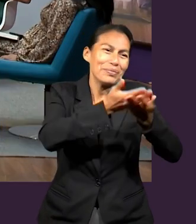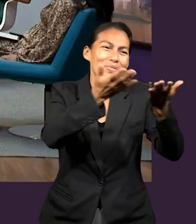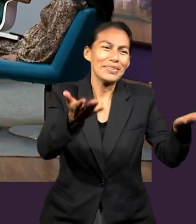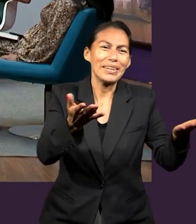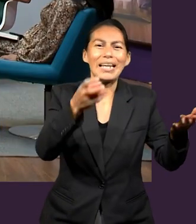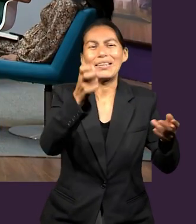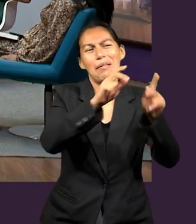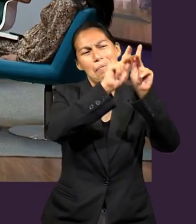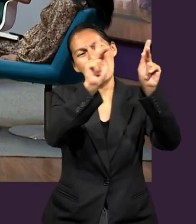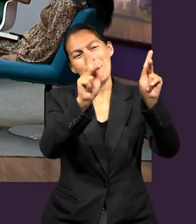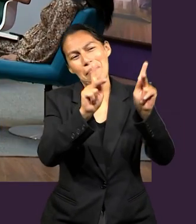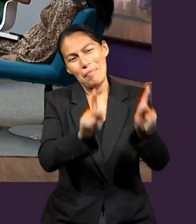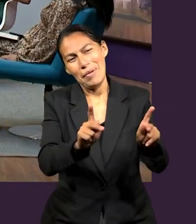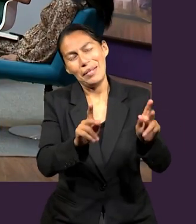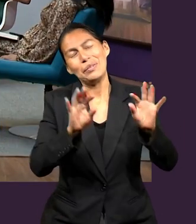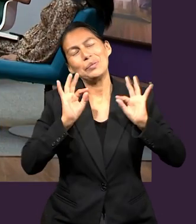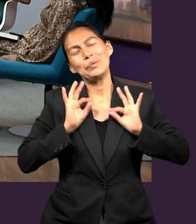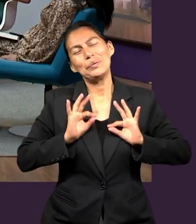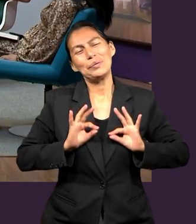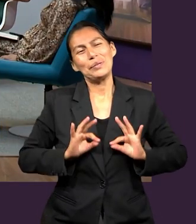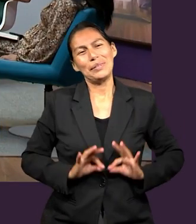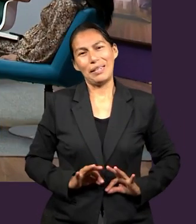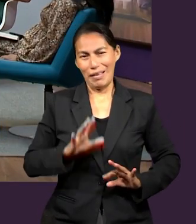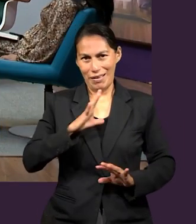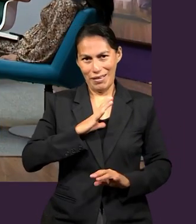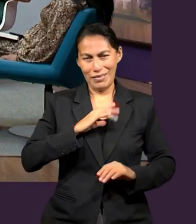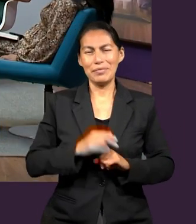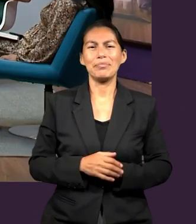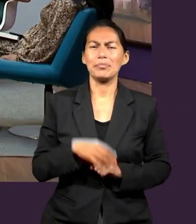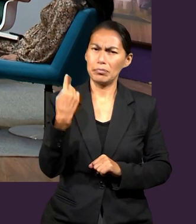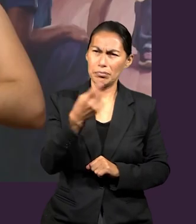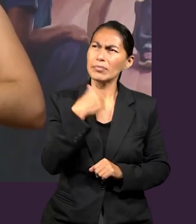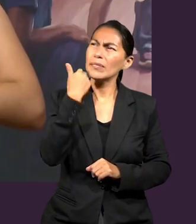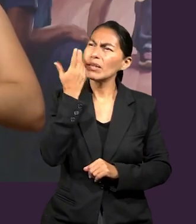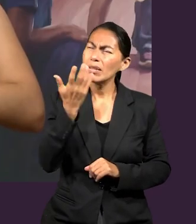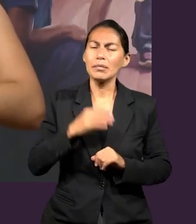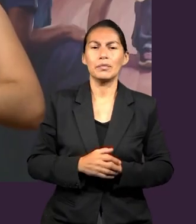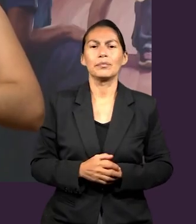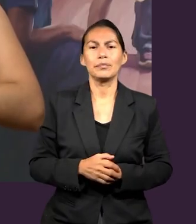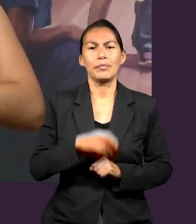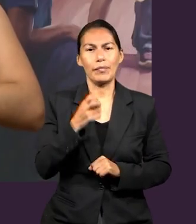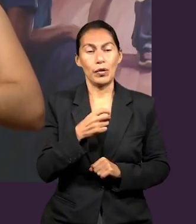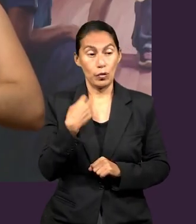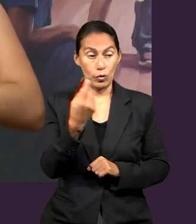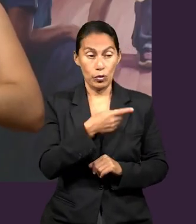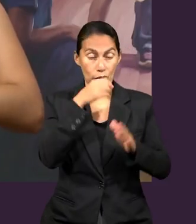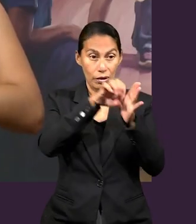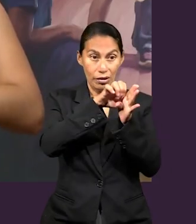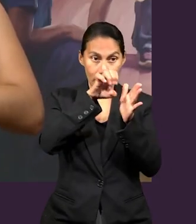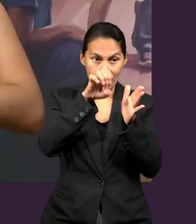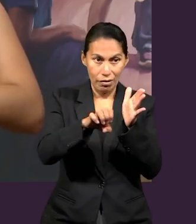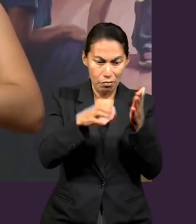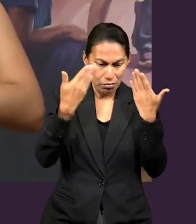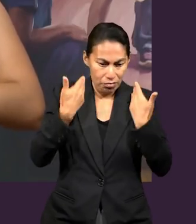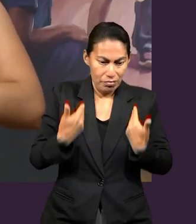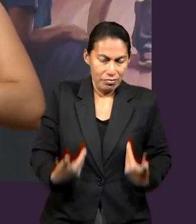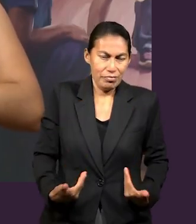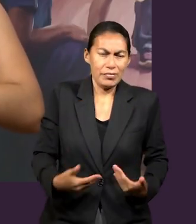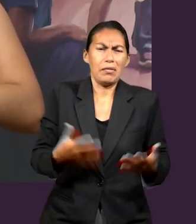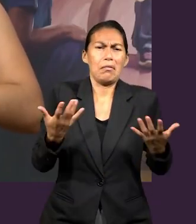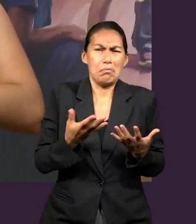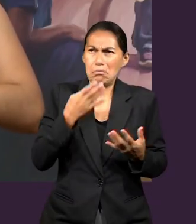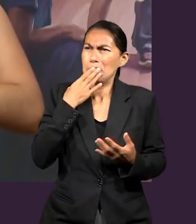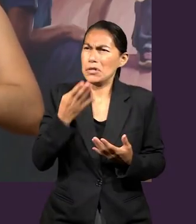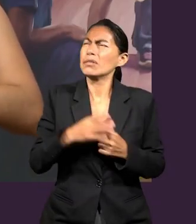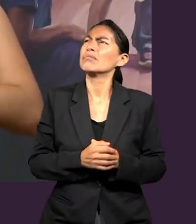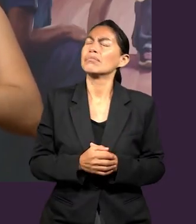Tal vez no una felicidad terrenal, pero sí algo que buscamos llegar a una meta. Entonces yo creo que la manera de mostrarlo es con